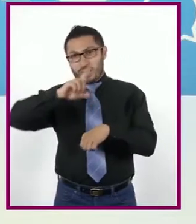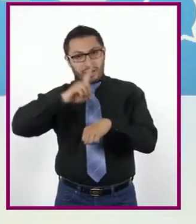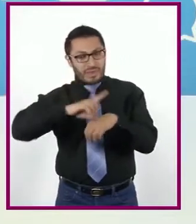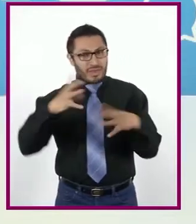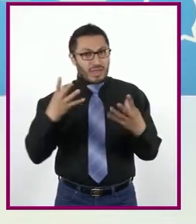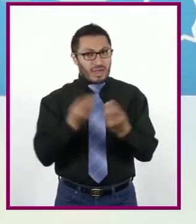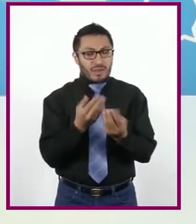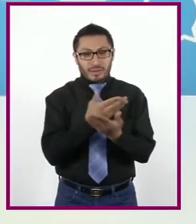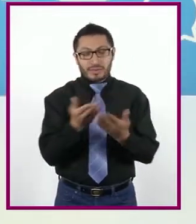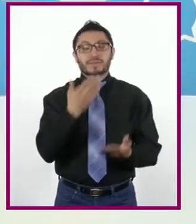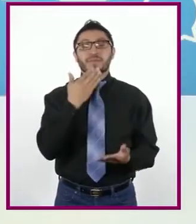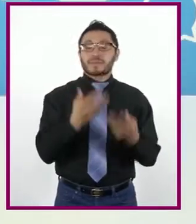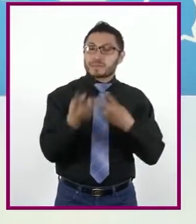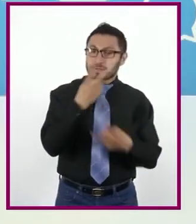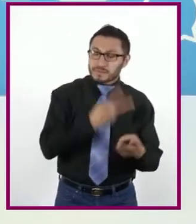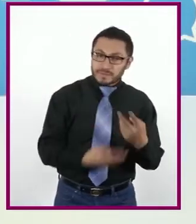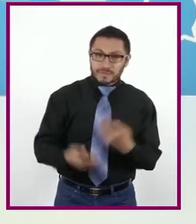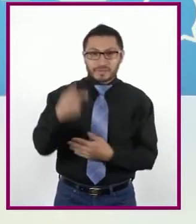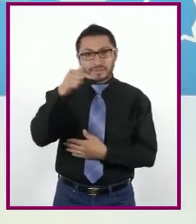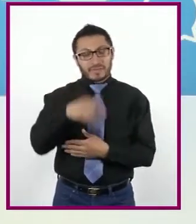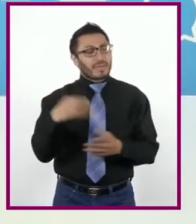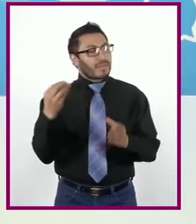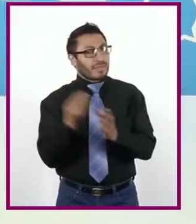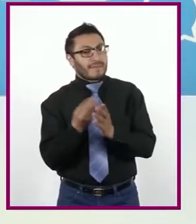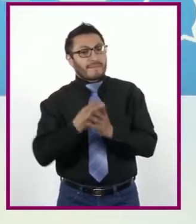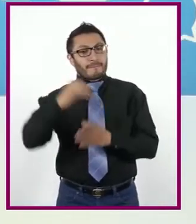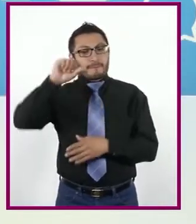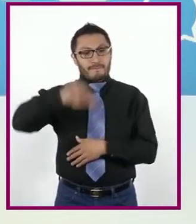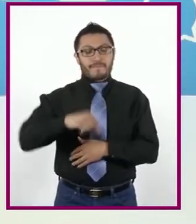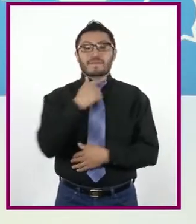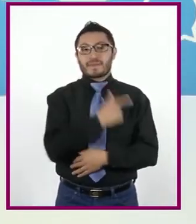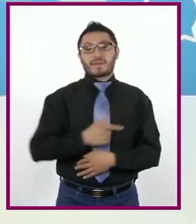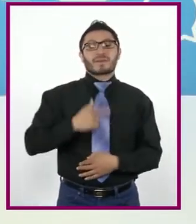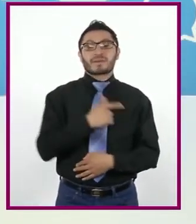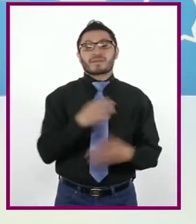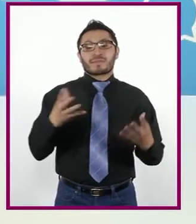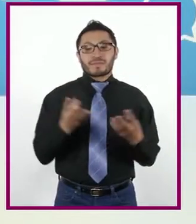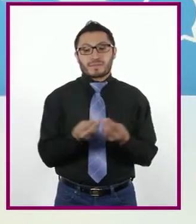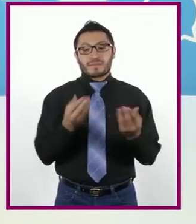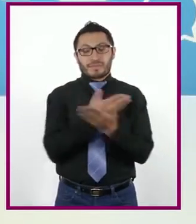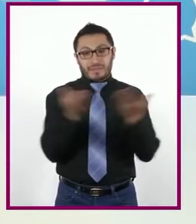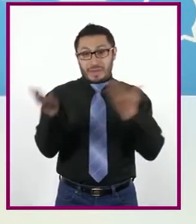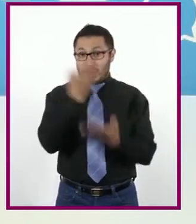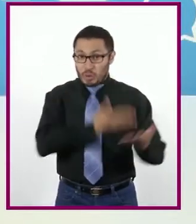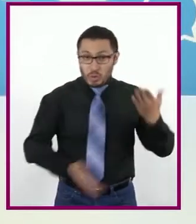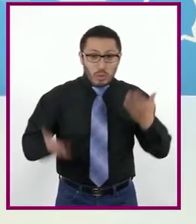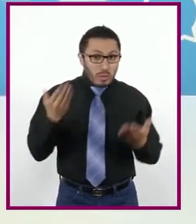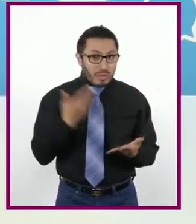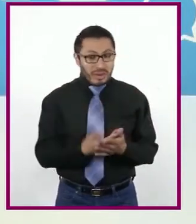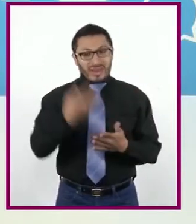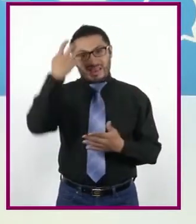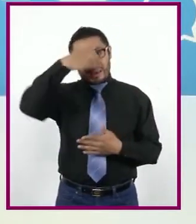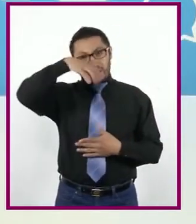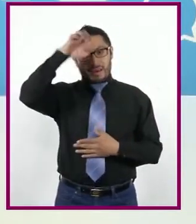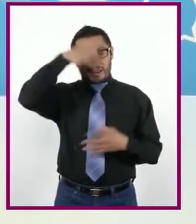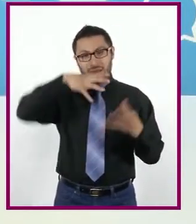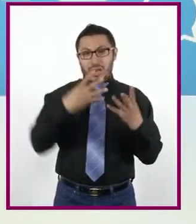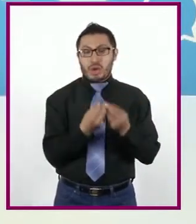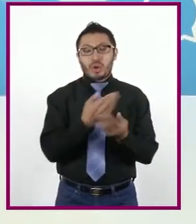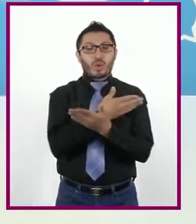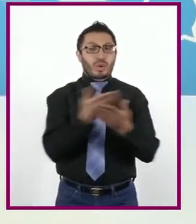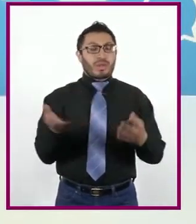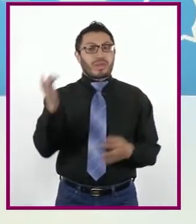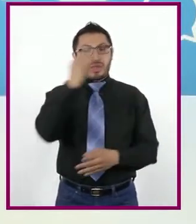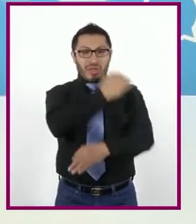Bienvenidas y bienvenidos a esta sesión. Es un gusto estar aquí y compartir esta experiencia con ustedes y su familia.